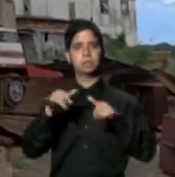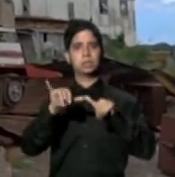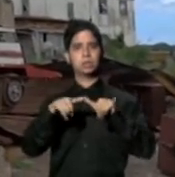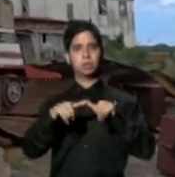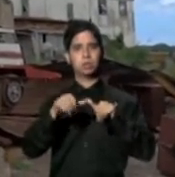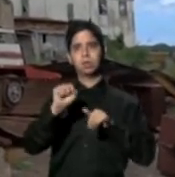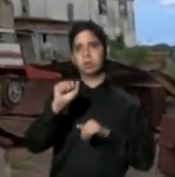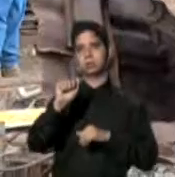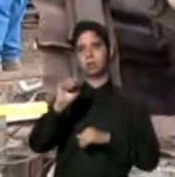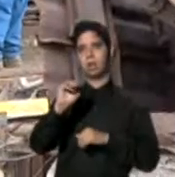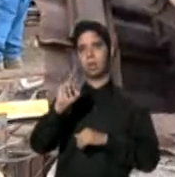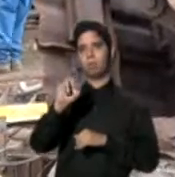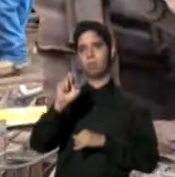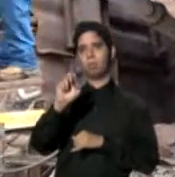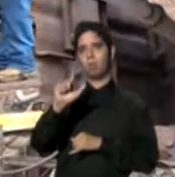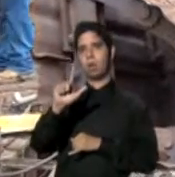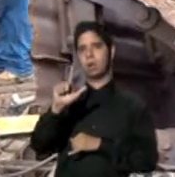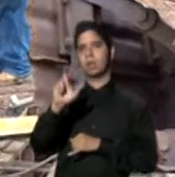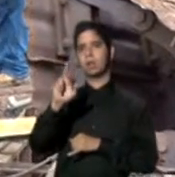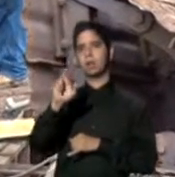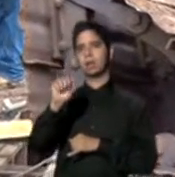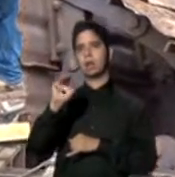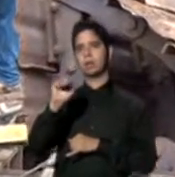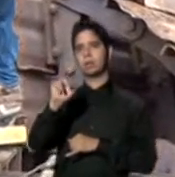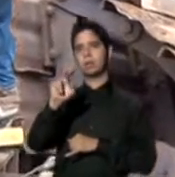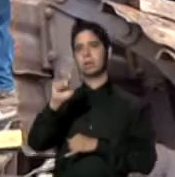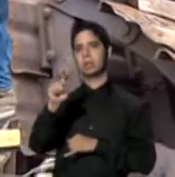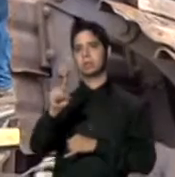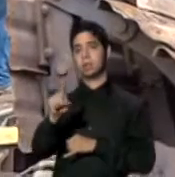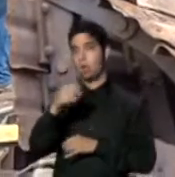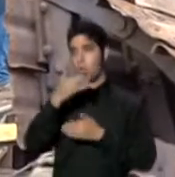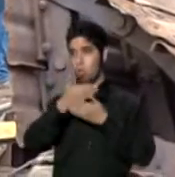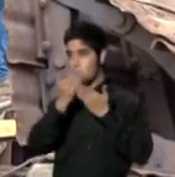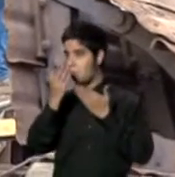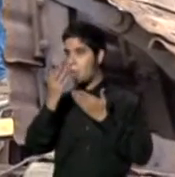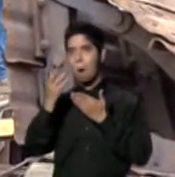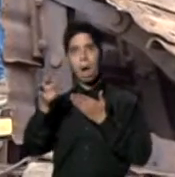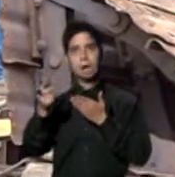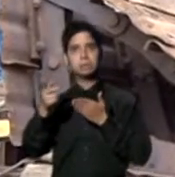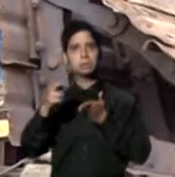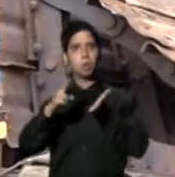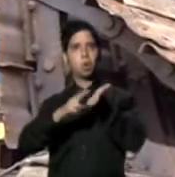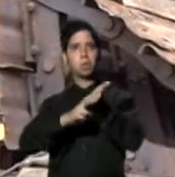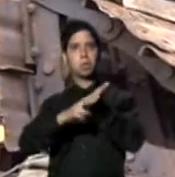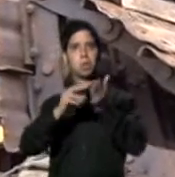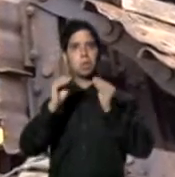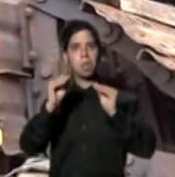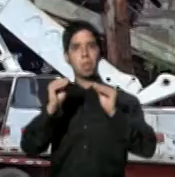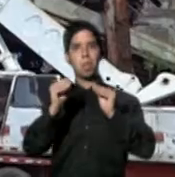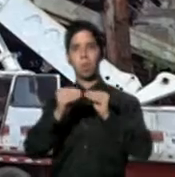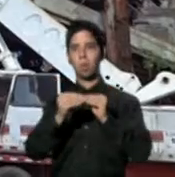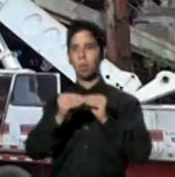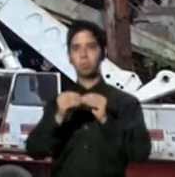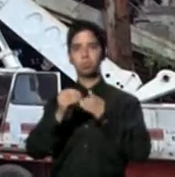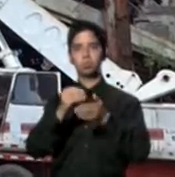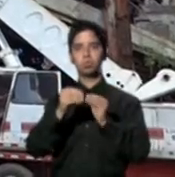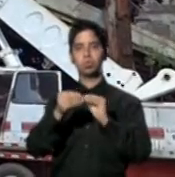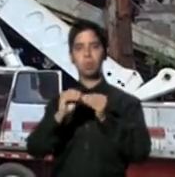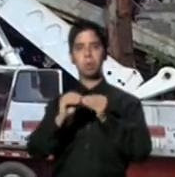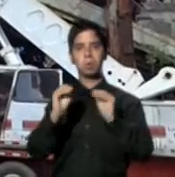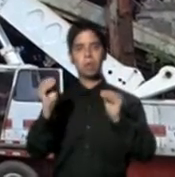inusual. No hay evidencia de un contrato con número de OJP.